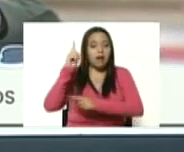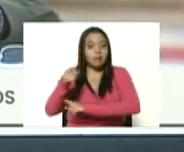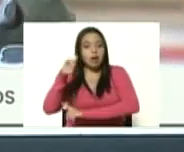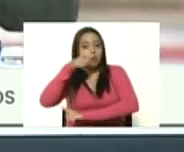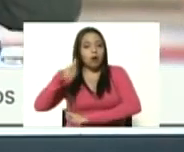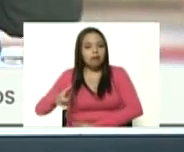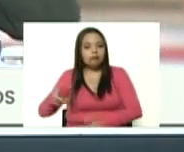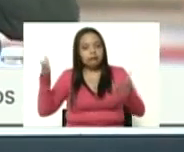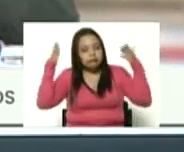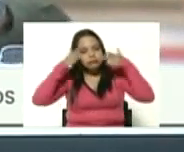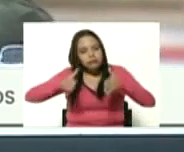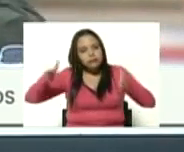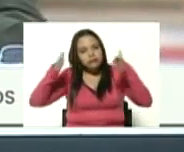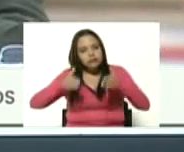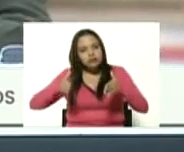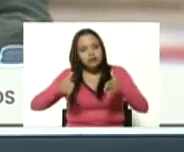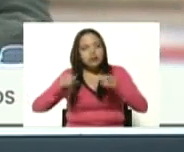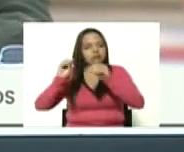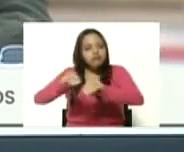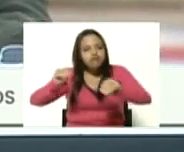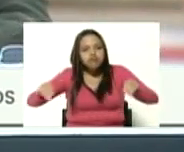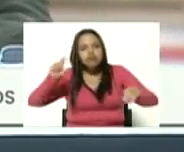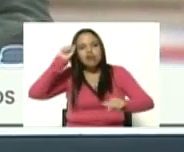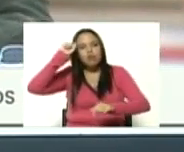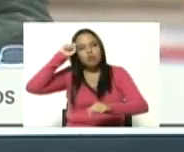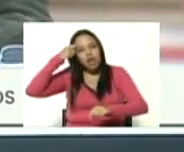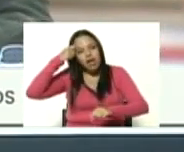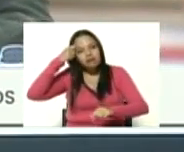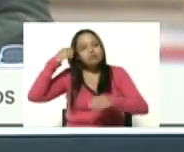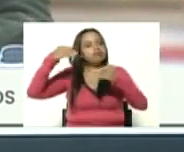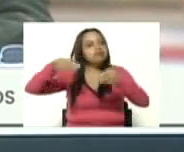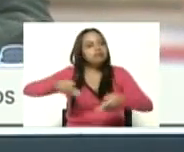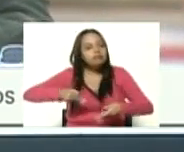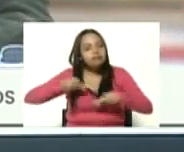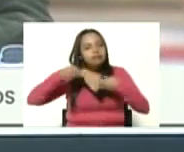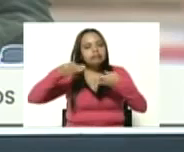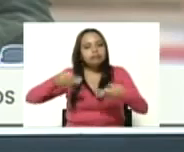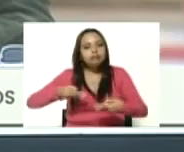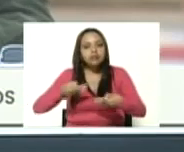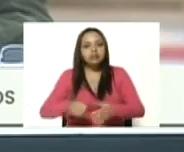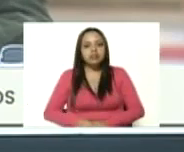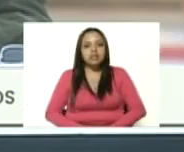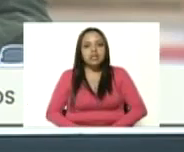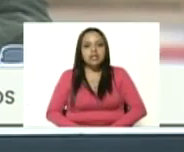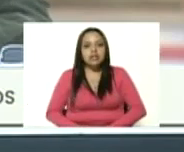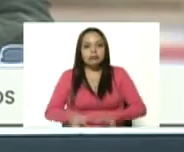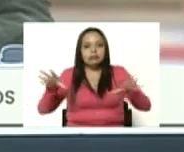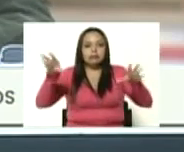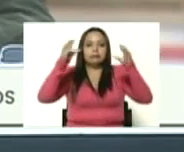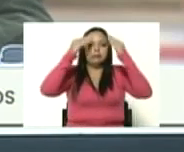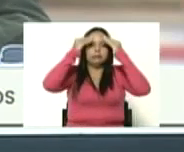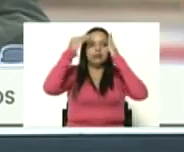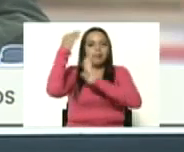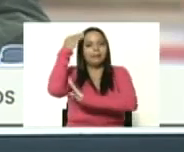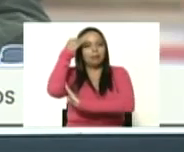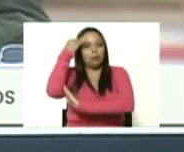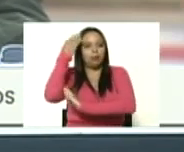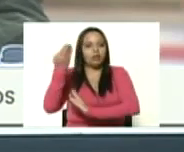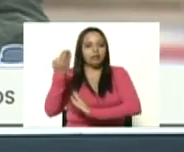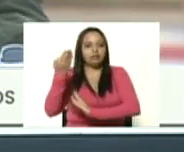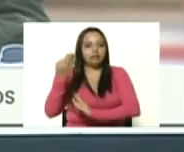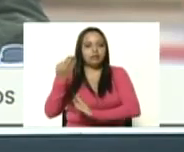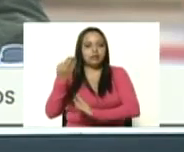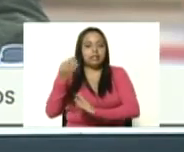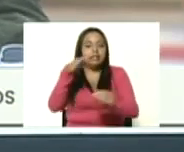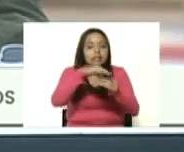recordar, rememorar, sembrar memoria, sembrar valores,